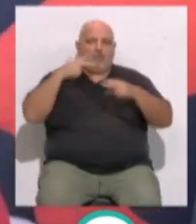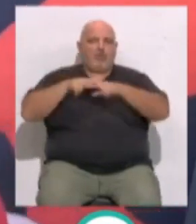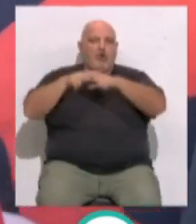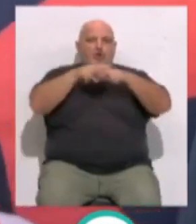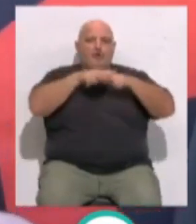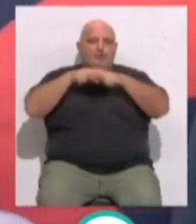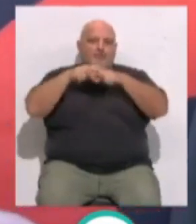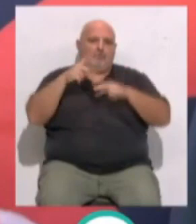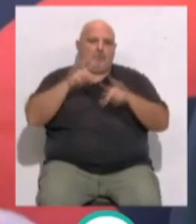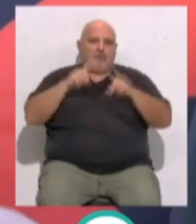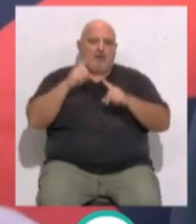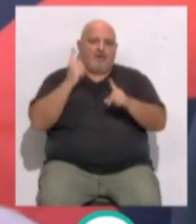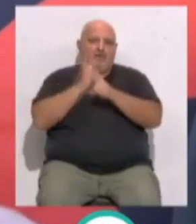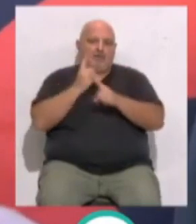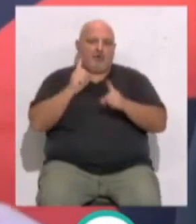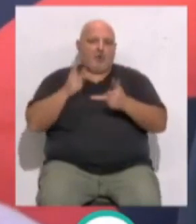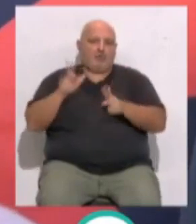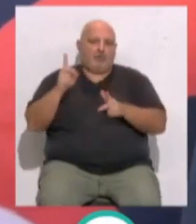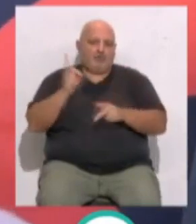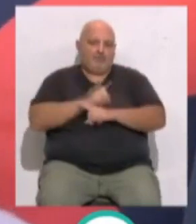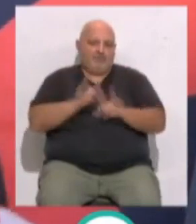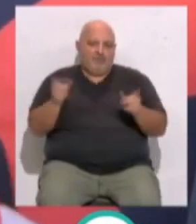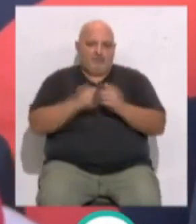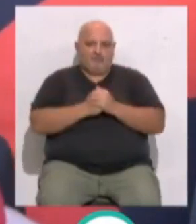ningún dron volando que no esté autorizado.